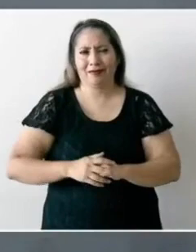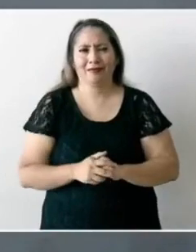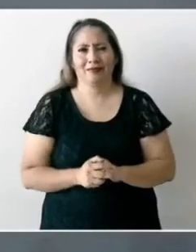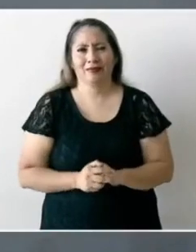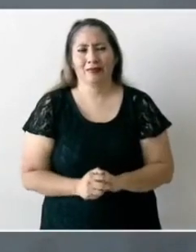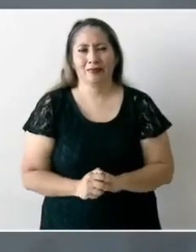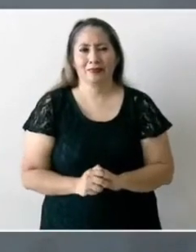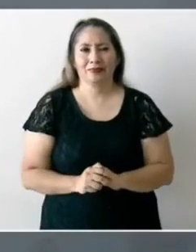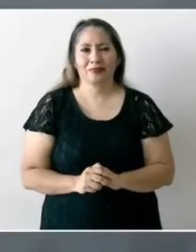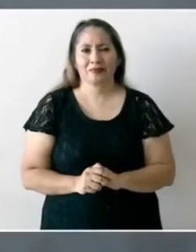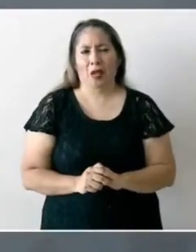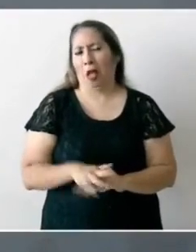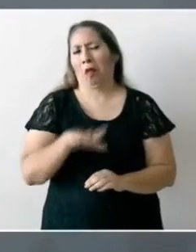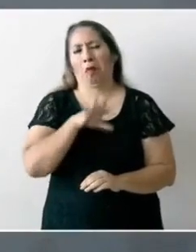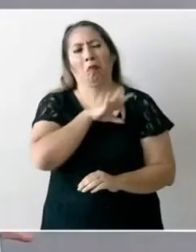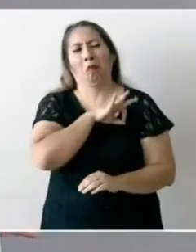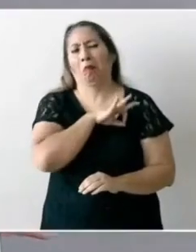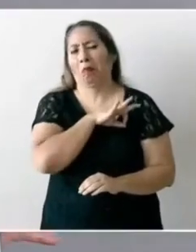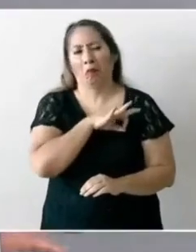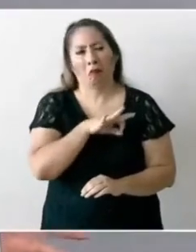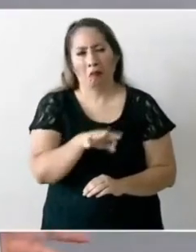no pudieron